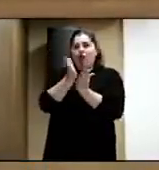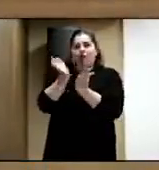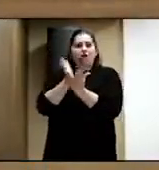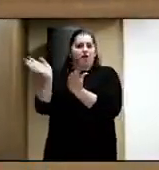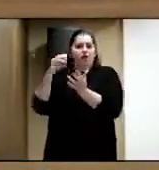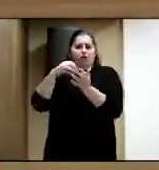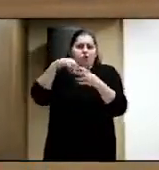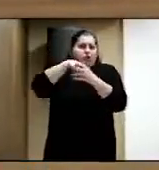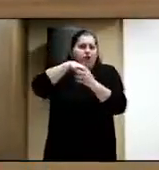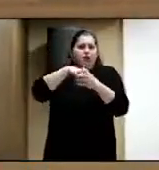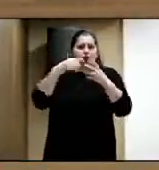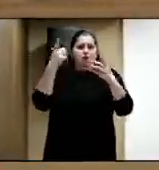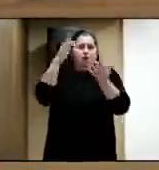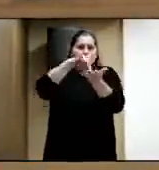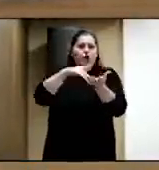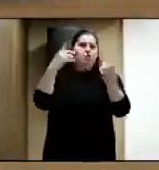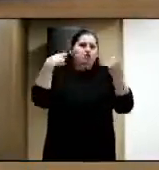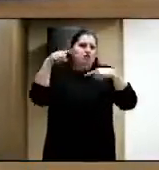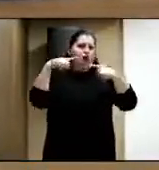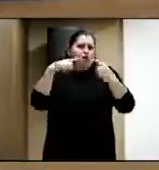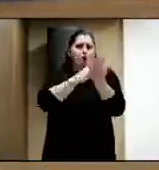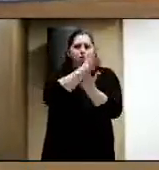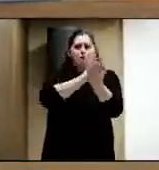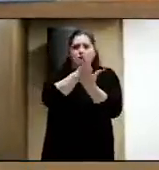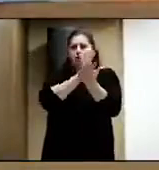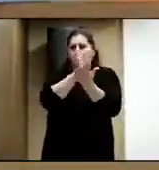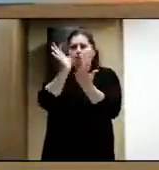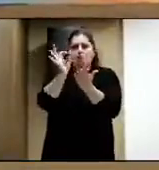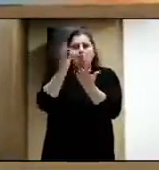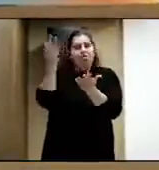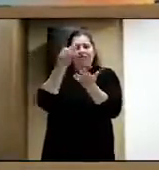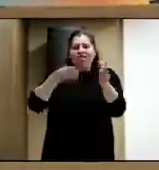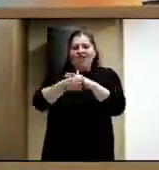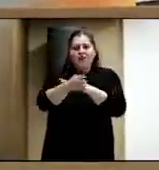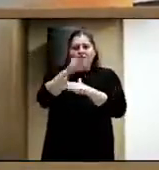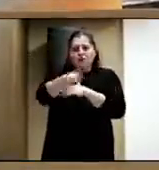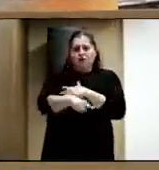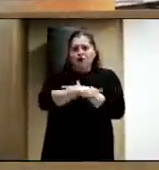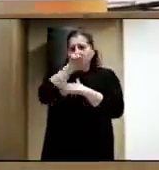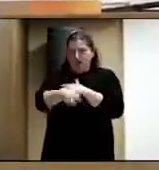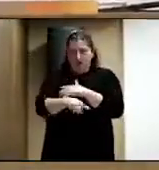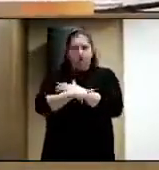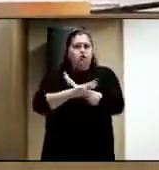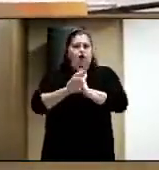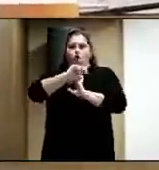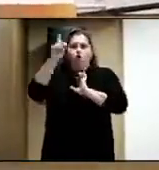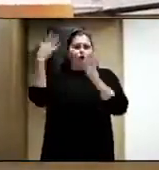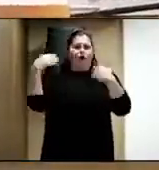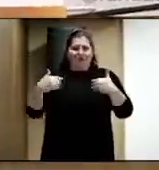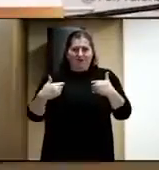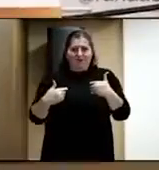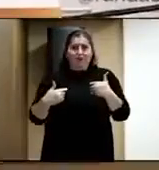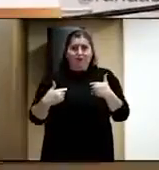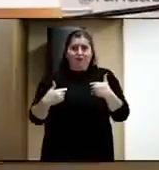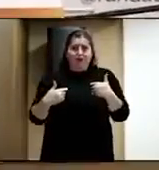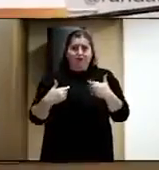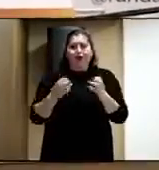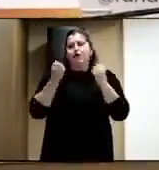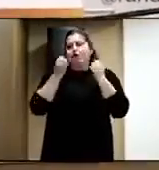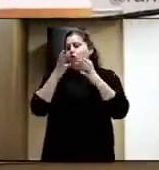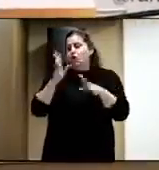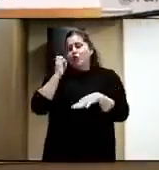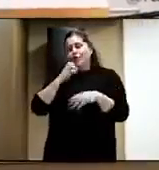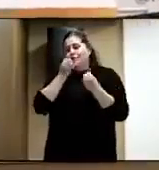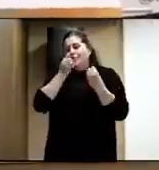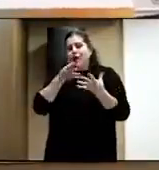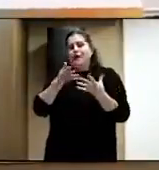cuenta en cualquier evento musical y cultural, ¿no? Tiene que ser accesible sí o sí y no hay más discusión. Muy bien. Pues, nada,